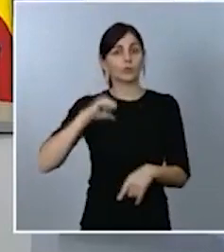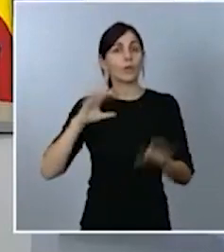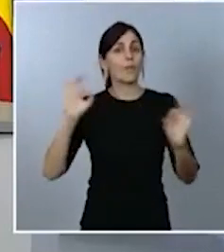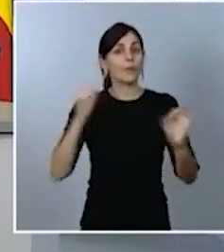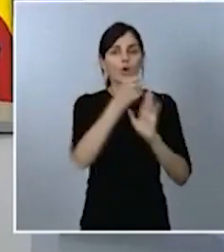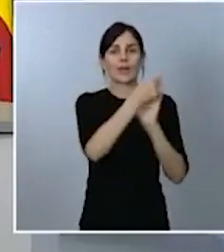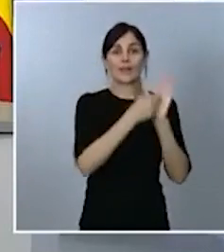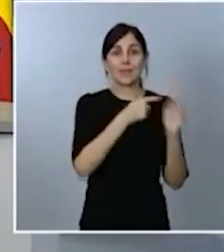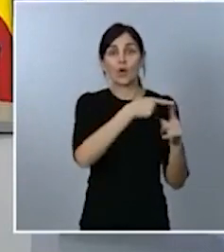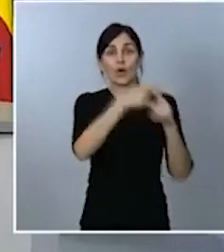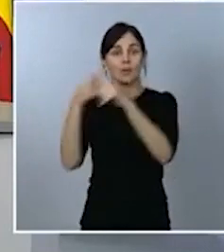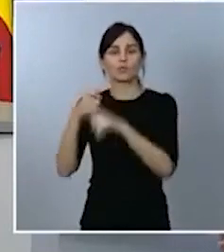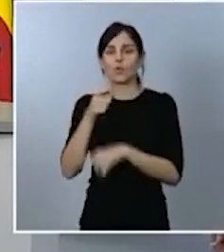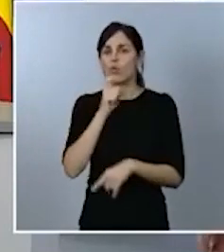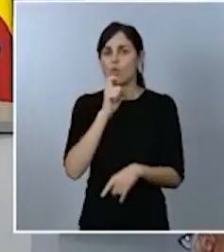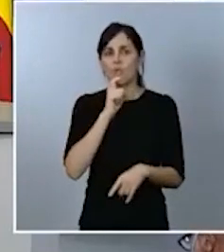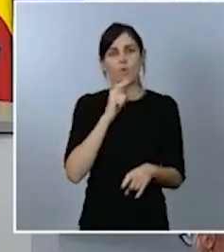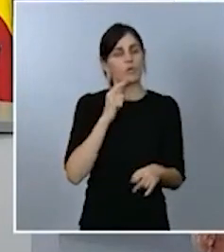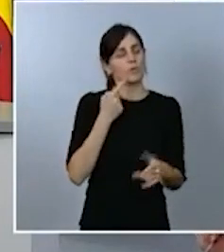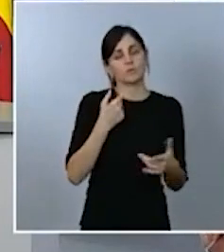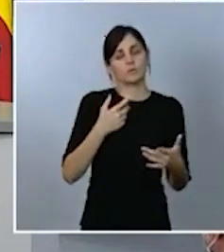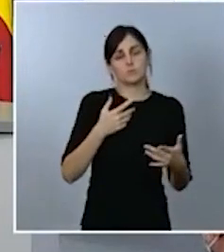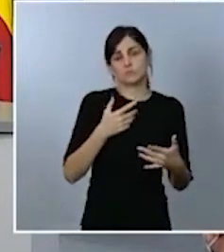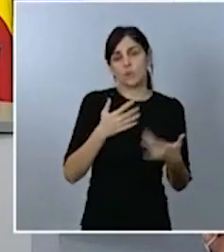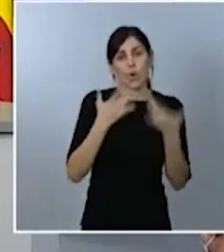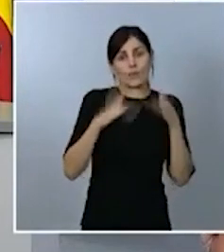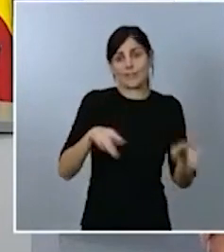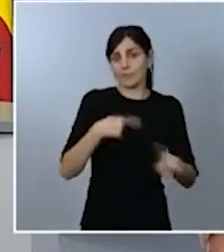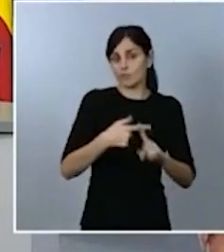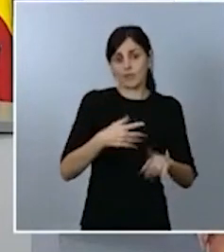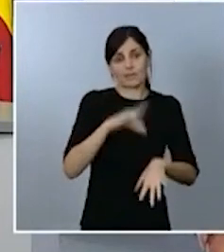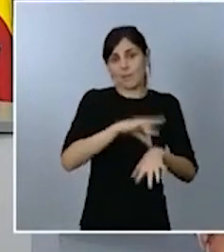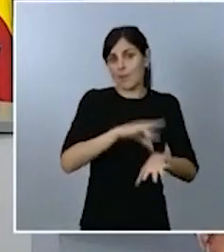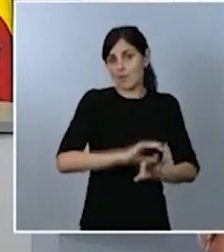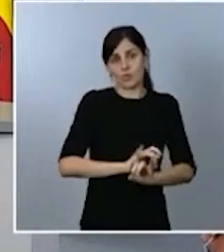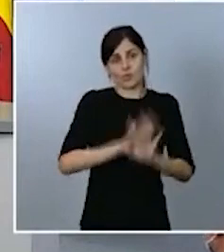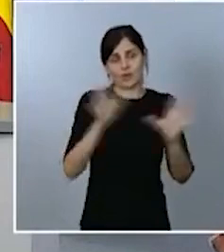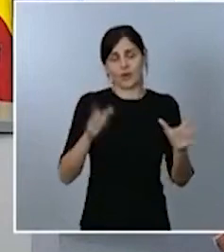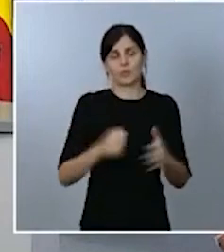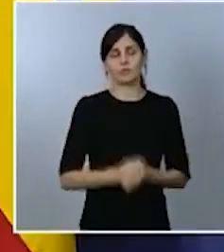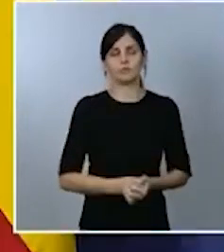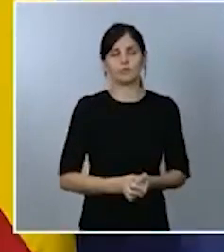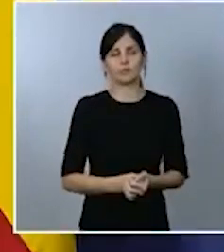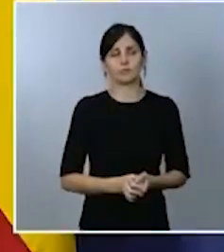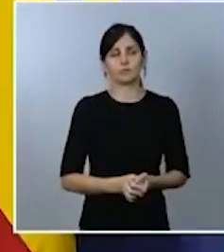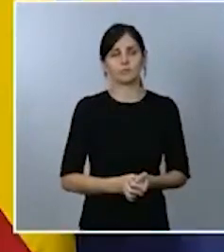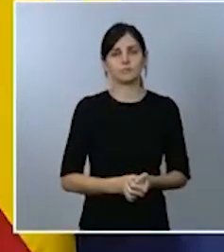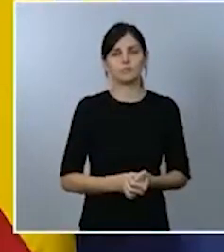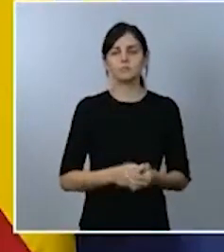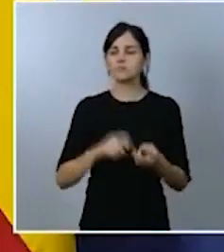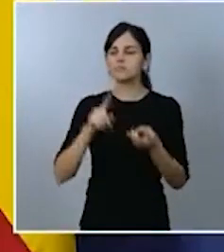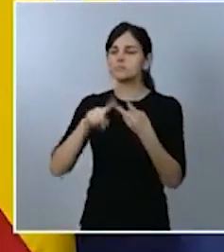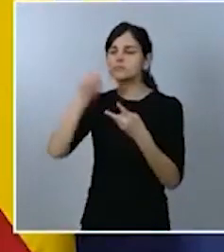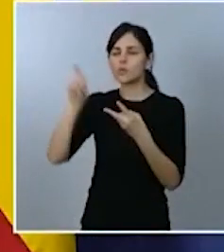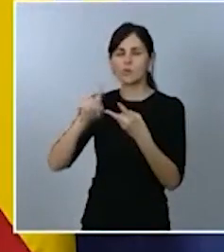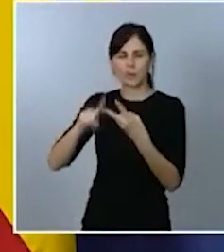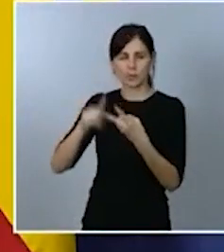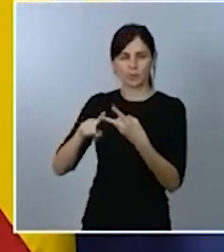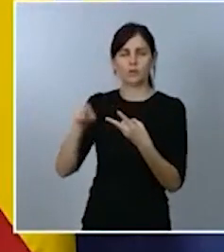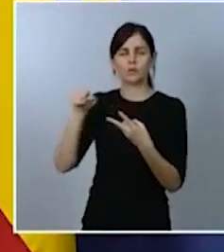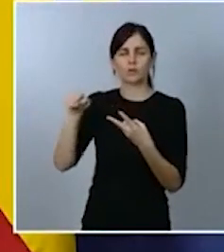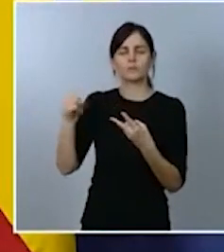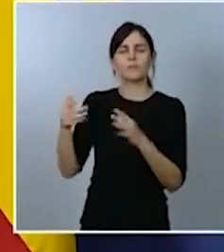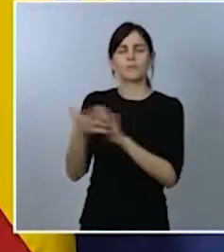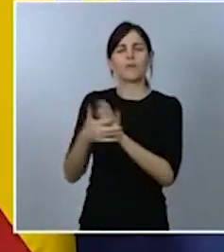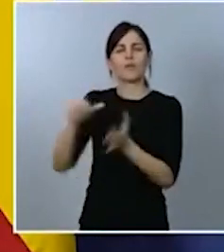sí respecto a la segunda pregunta Antonio muchas gracias lo que son las circunvalaciones de las ciudades de las grandes ciudades